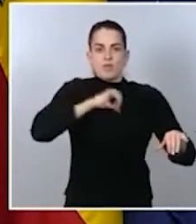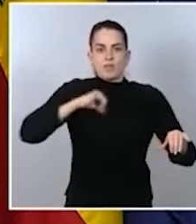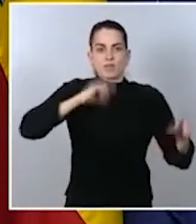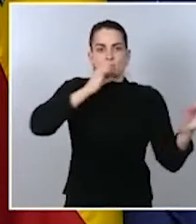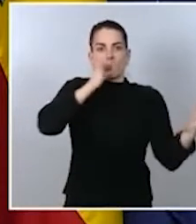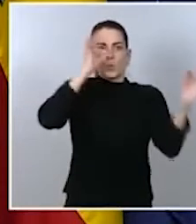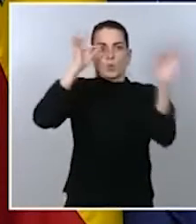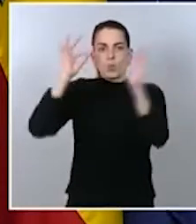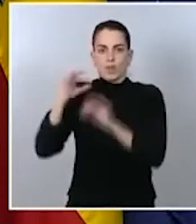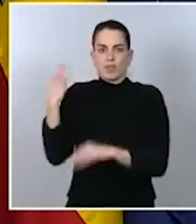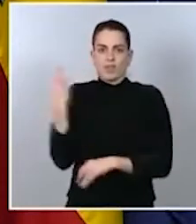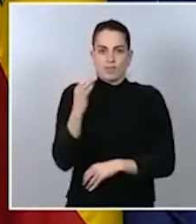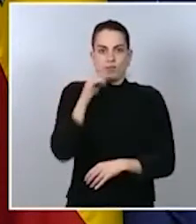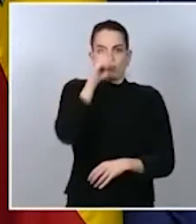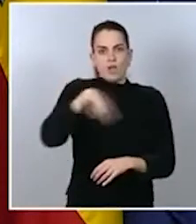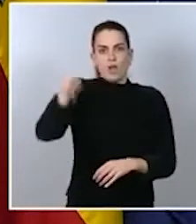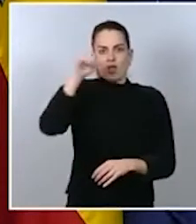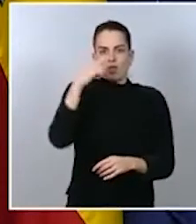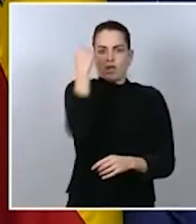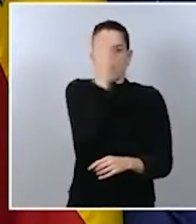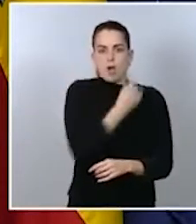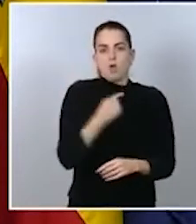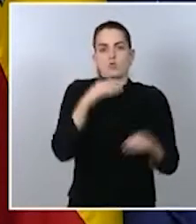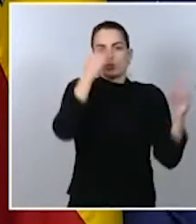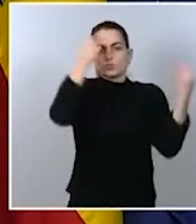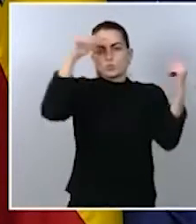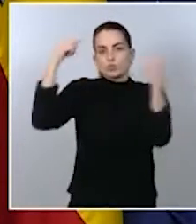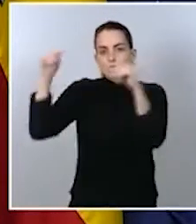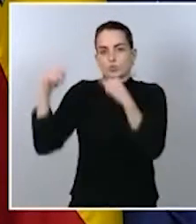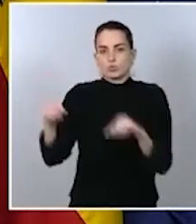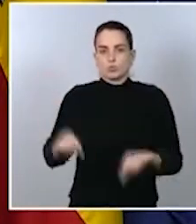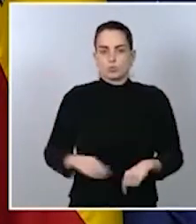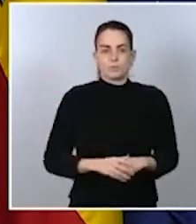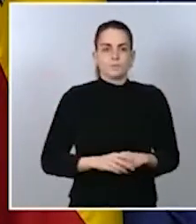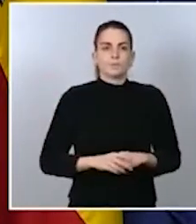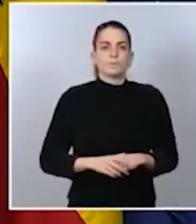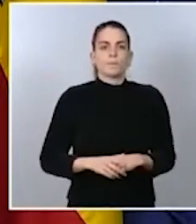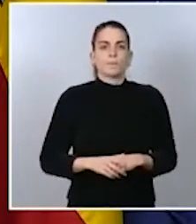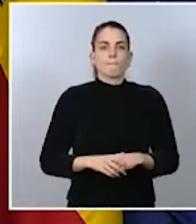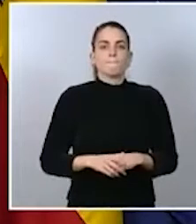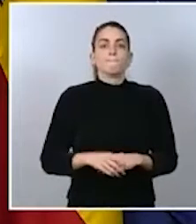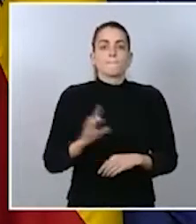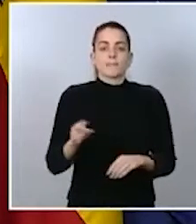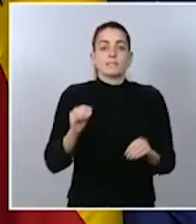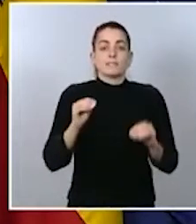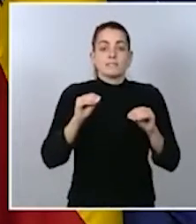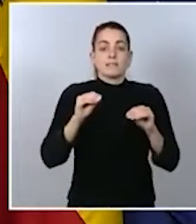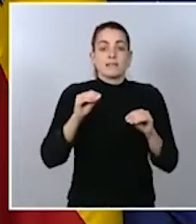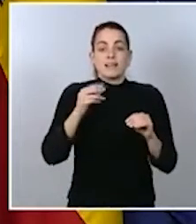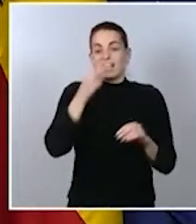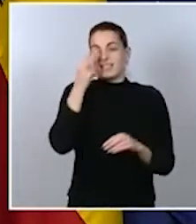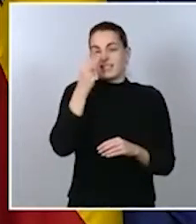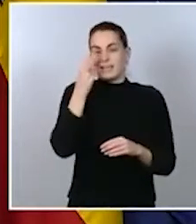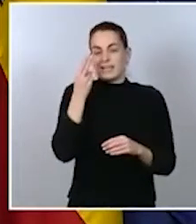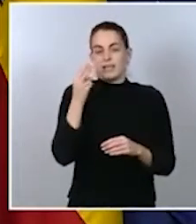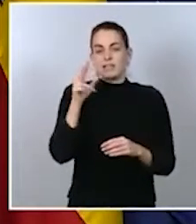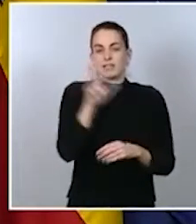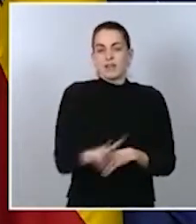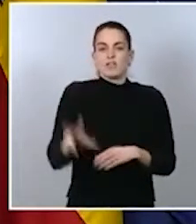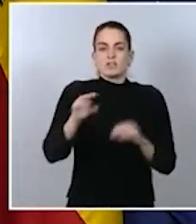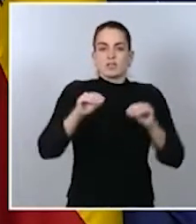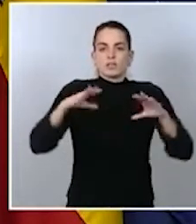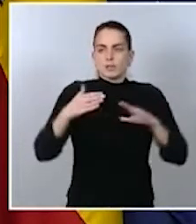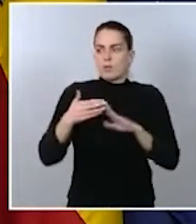y en ese sentido también de una incidencia y una gravedad manifiesta. Solo se ha activado el interés nacional en una ocasión y por una